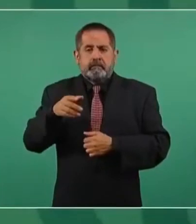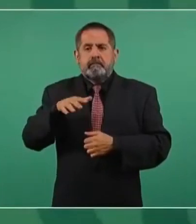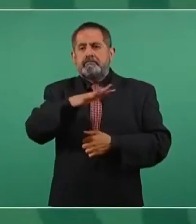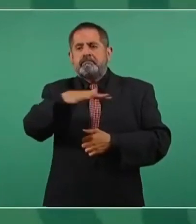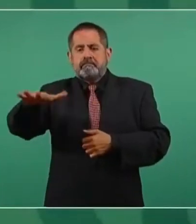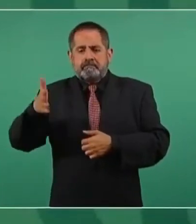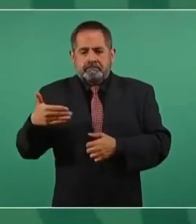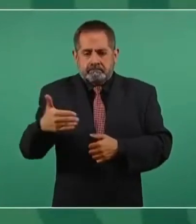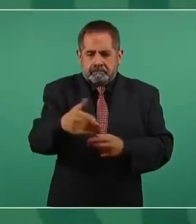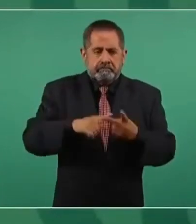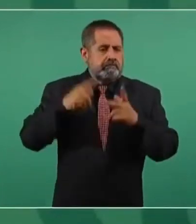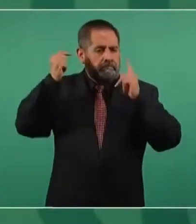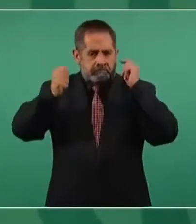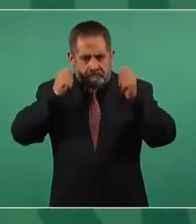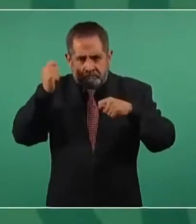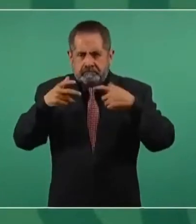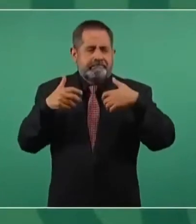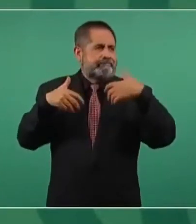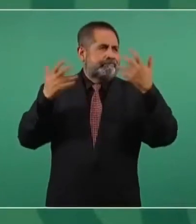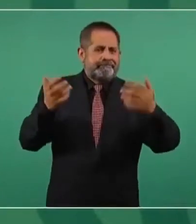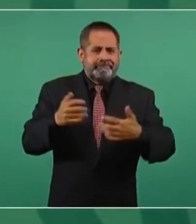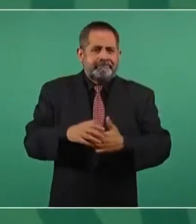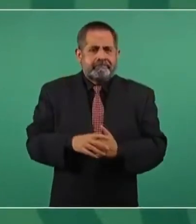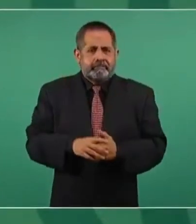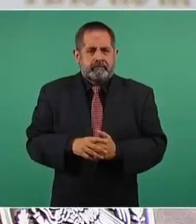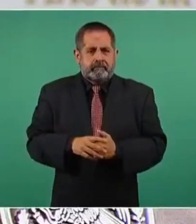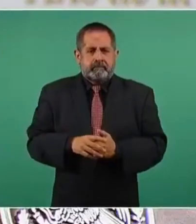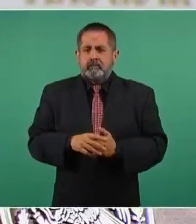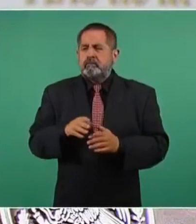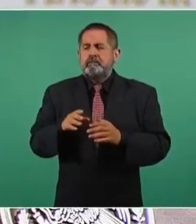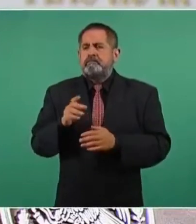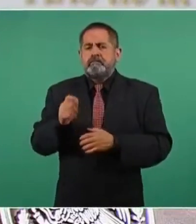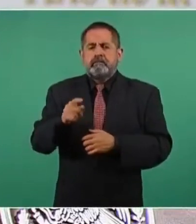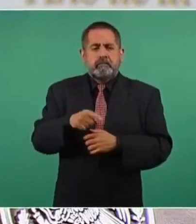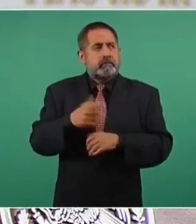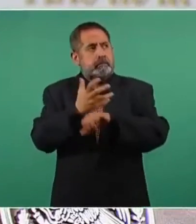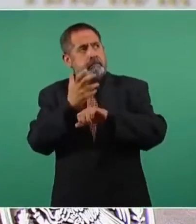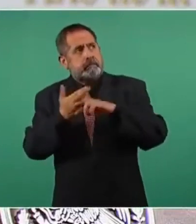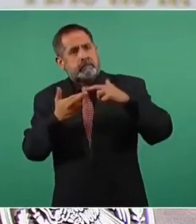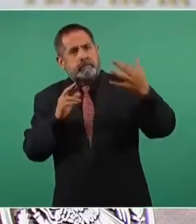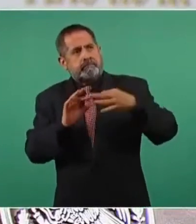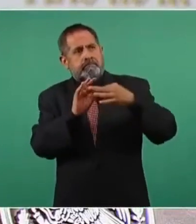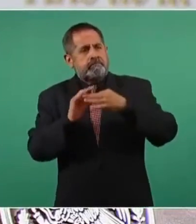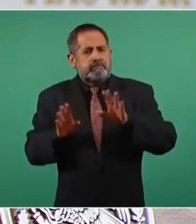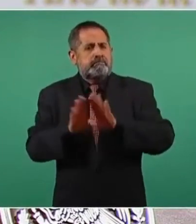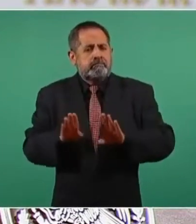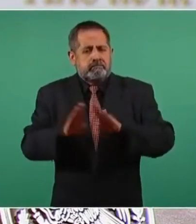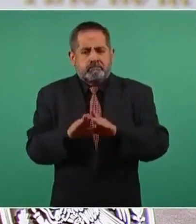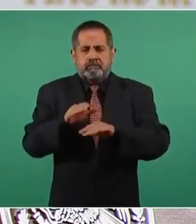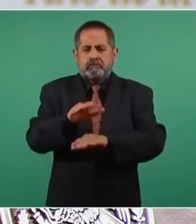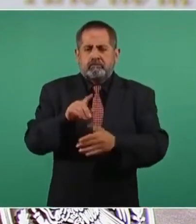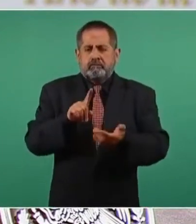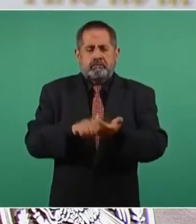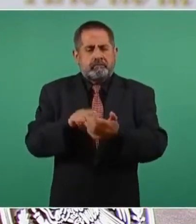el turismo la relación con Estados Unidos sobre todo en